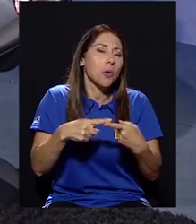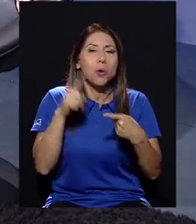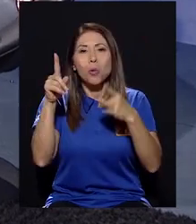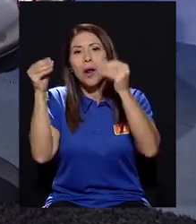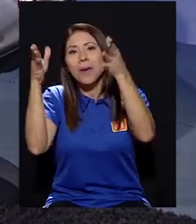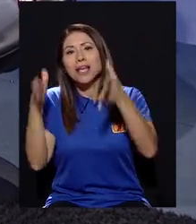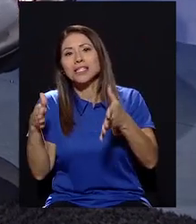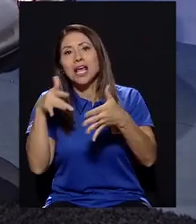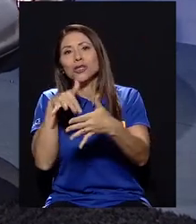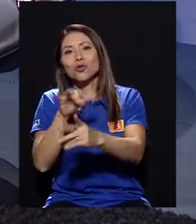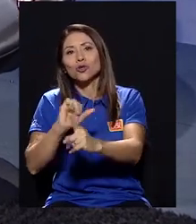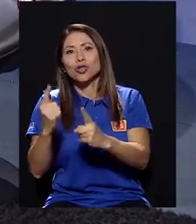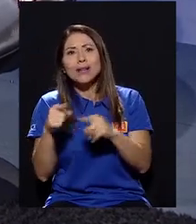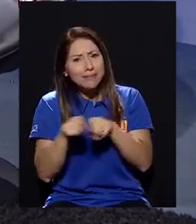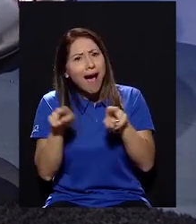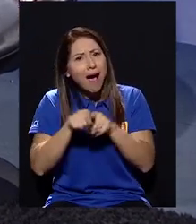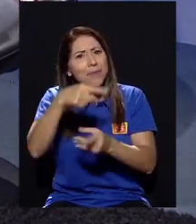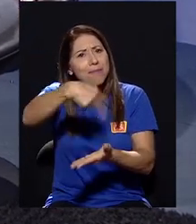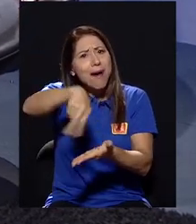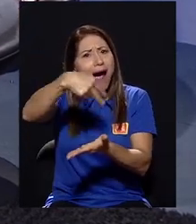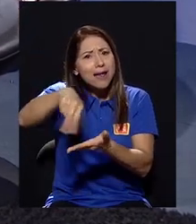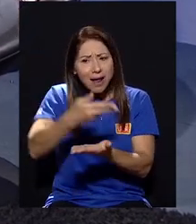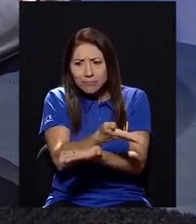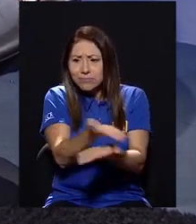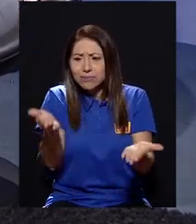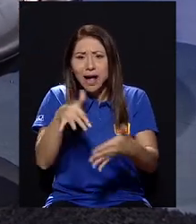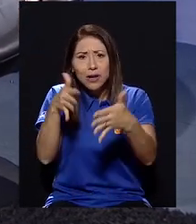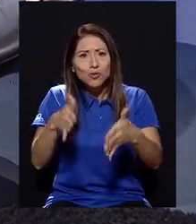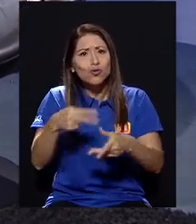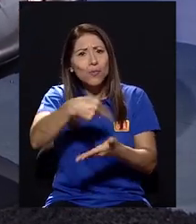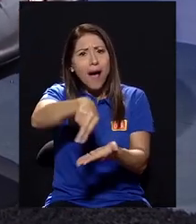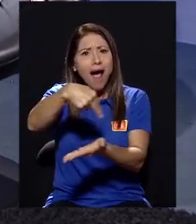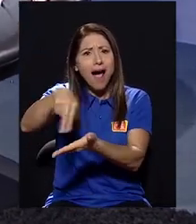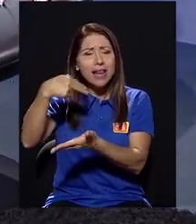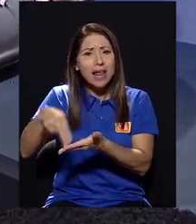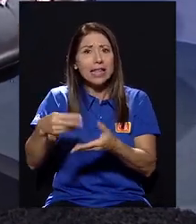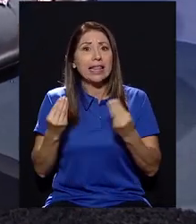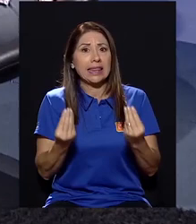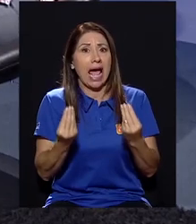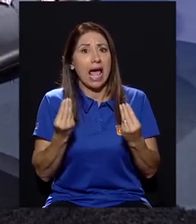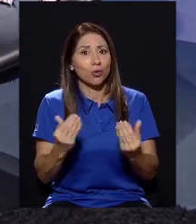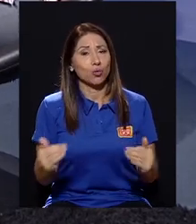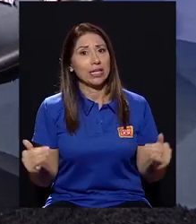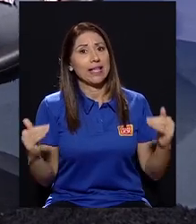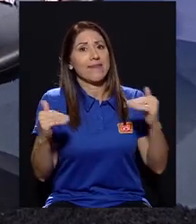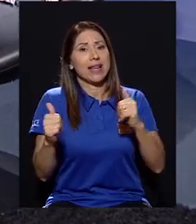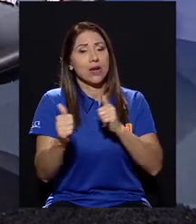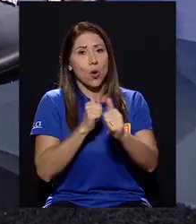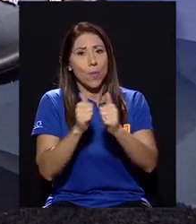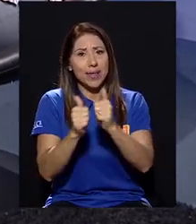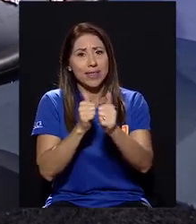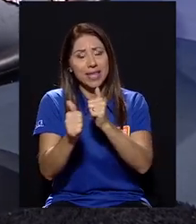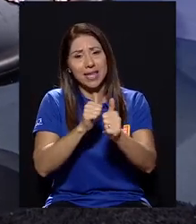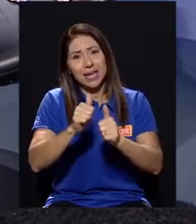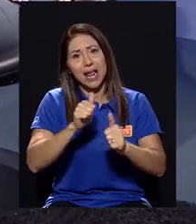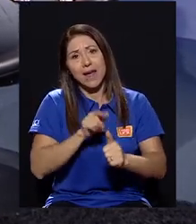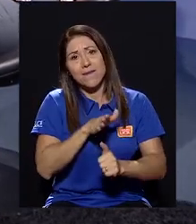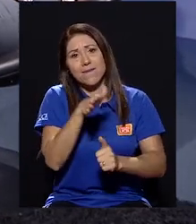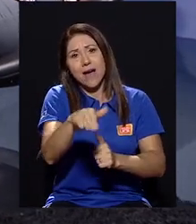estudios sociales, también baila y pone a bailar a sus alumnos. Tanto el nivel de que han llegado a competir a